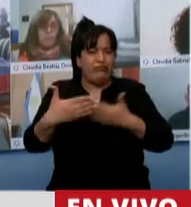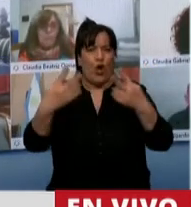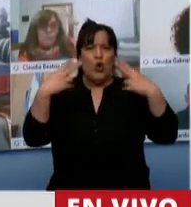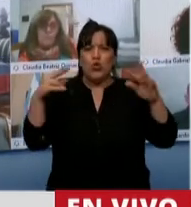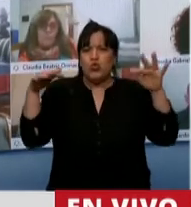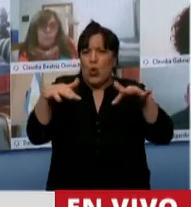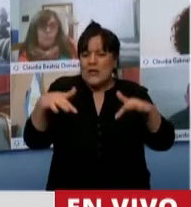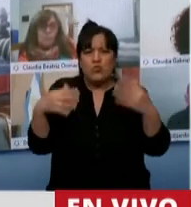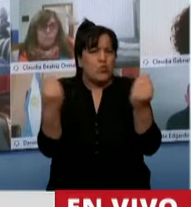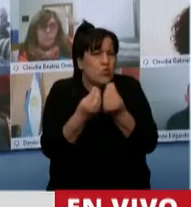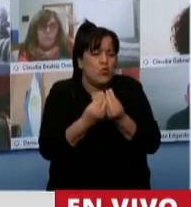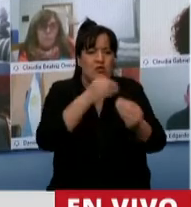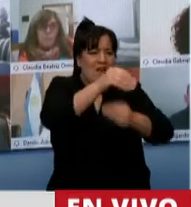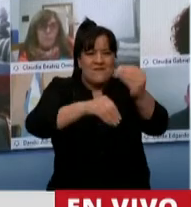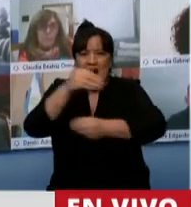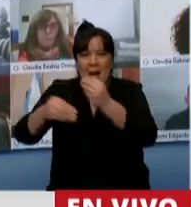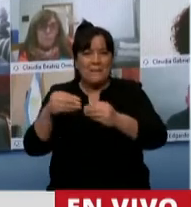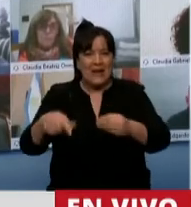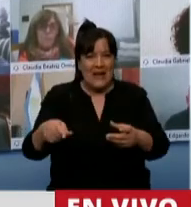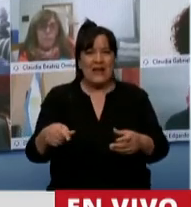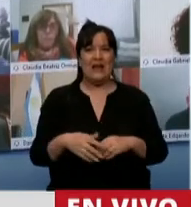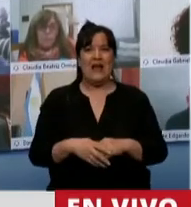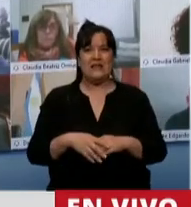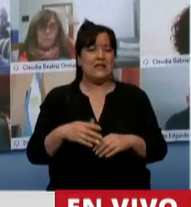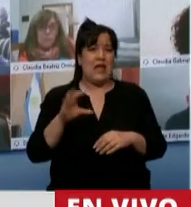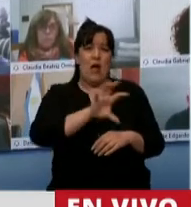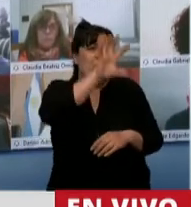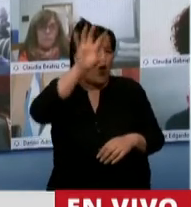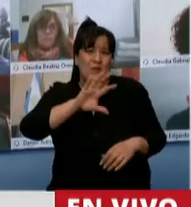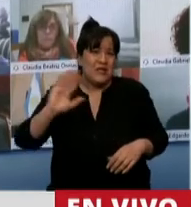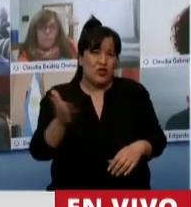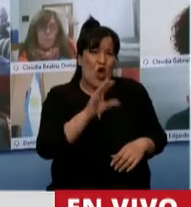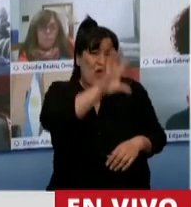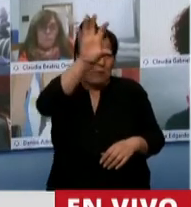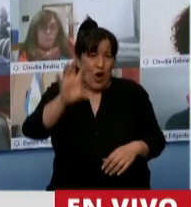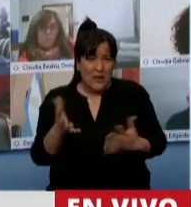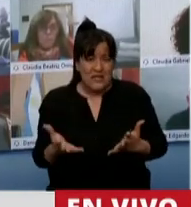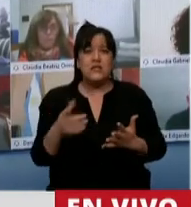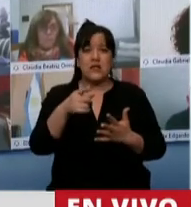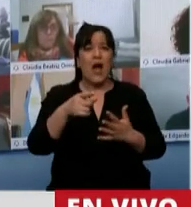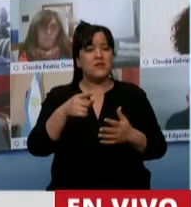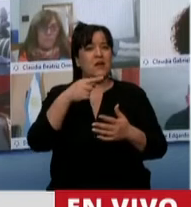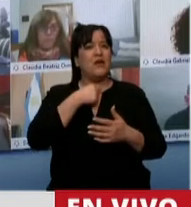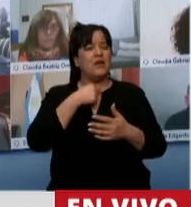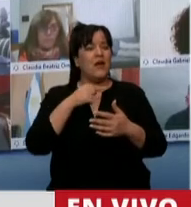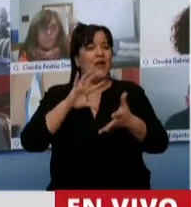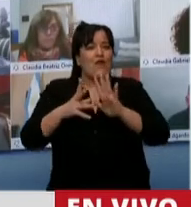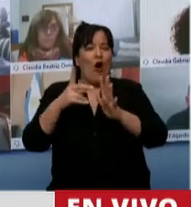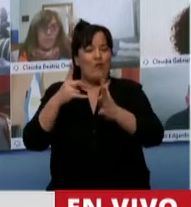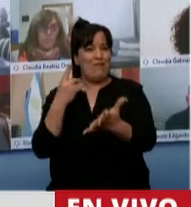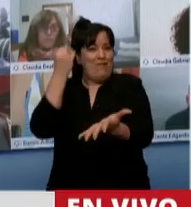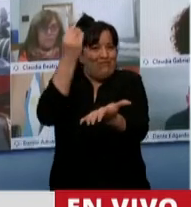que hace que muchas familias del país, de todas las provincias de nuestro país, decidan radicar sus sueños